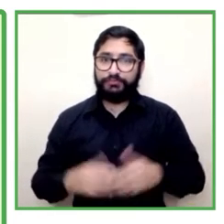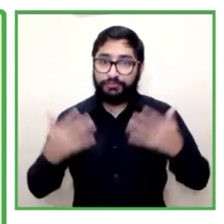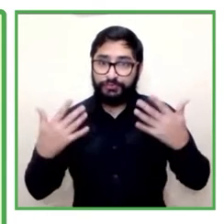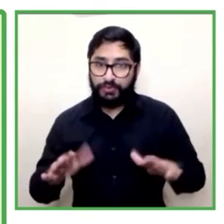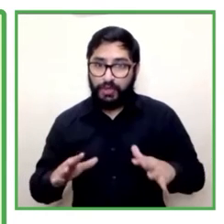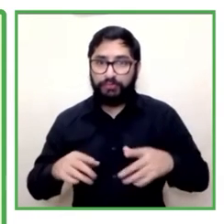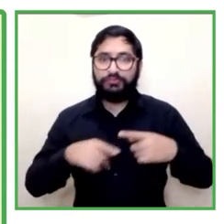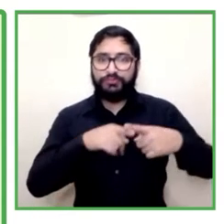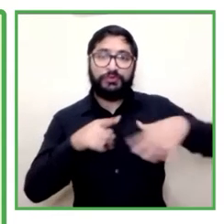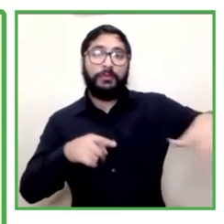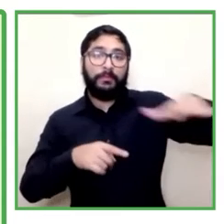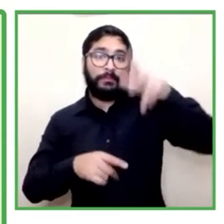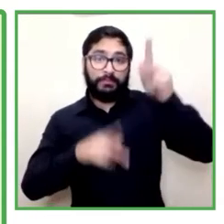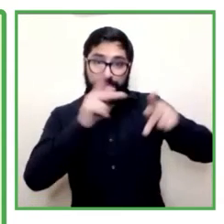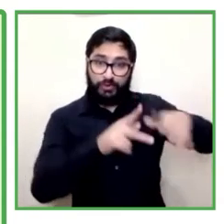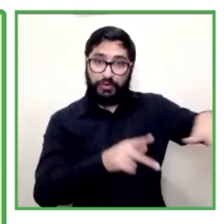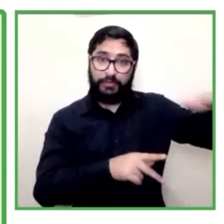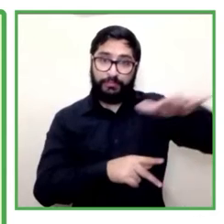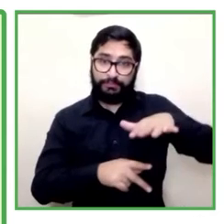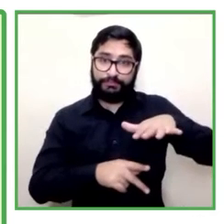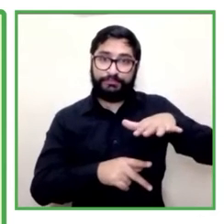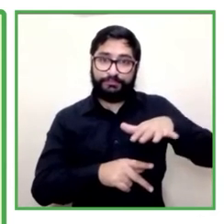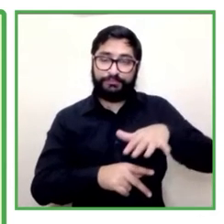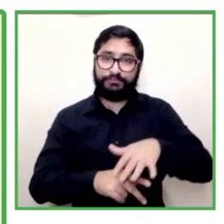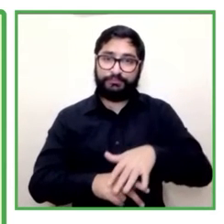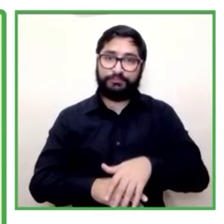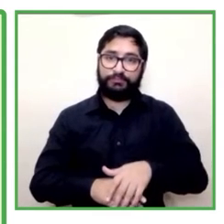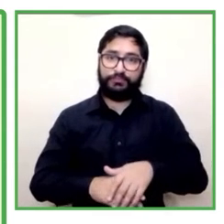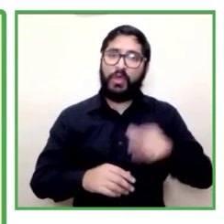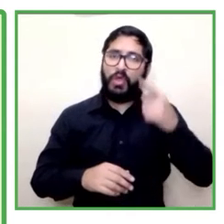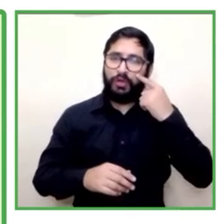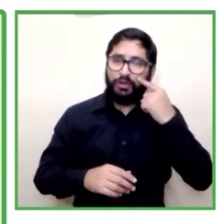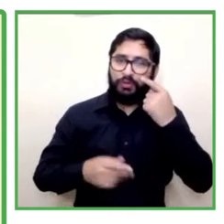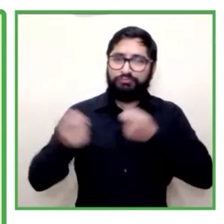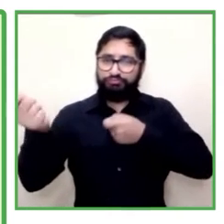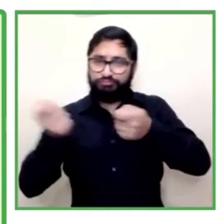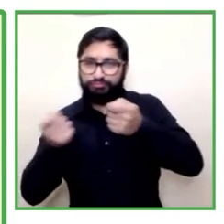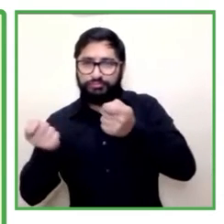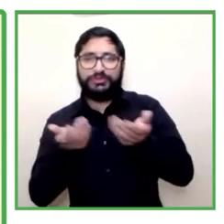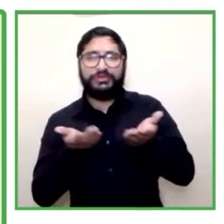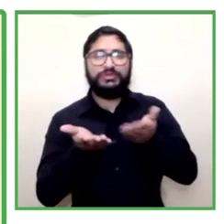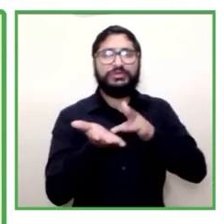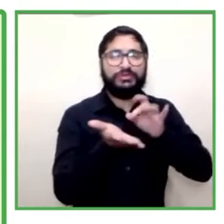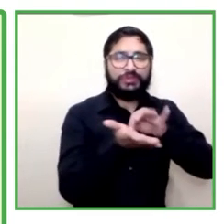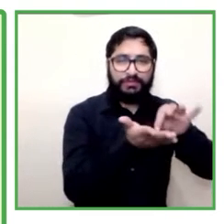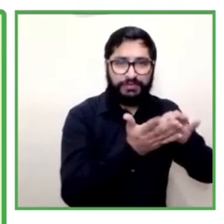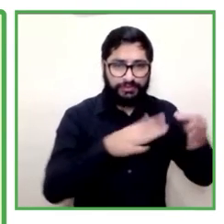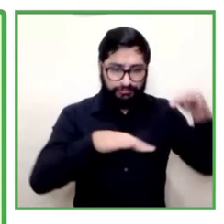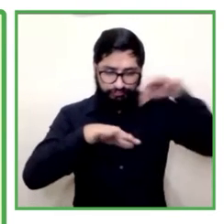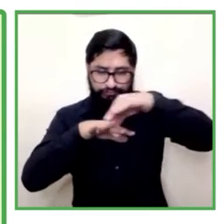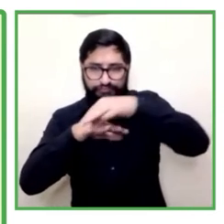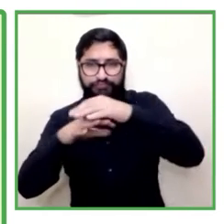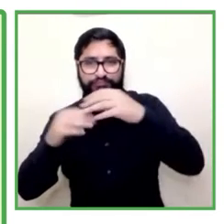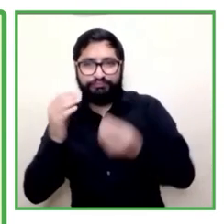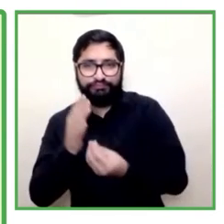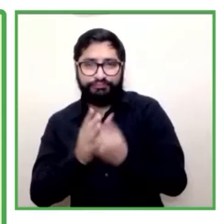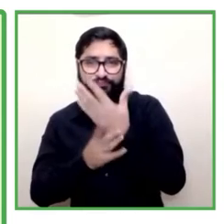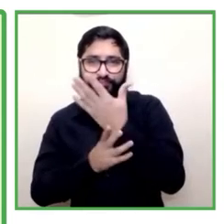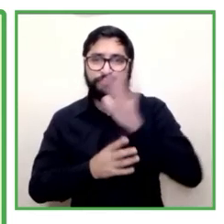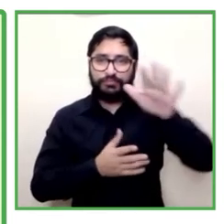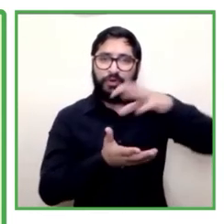está asociada a servicios de jardinería, servicios de construcción, servicios de lavado de autos, servicios de emprendimientos personales.